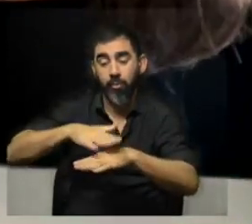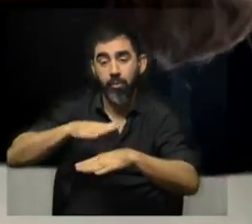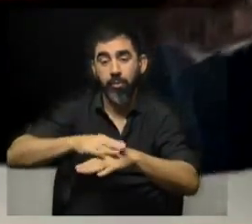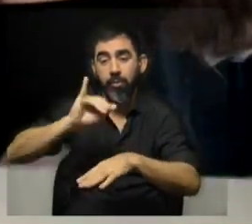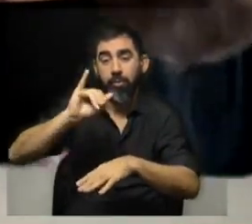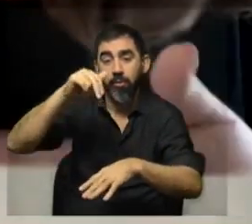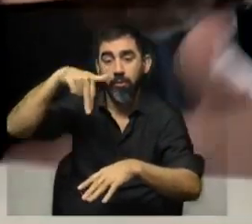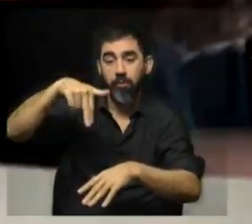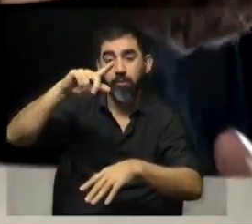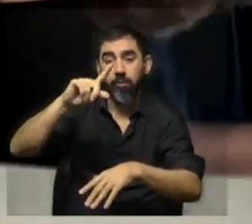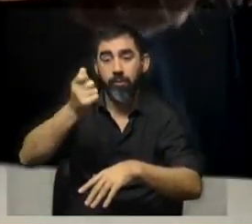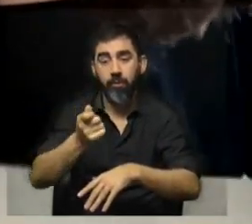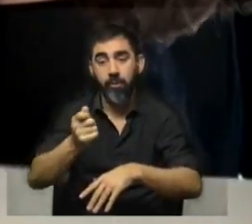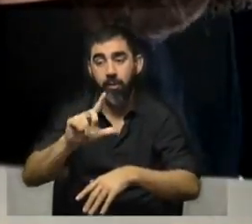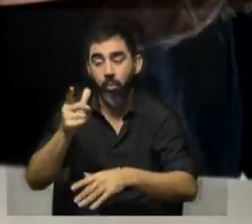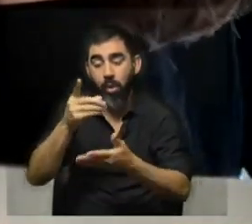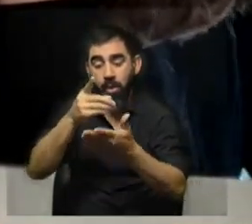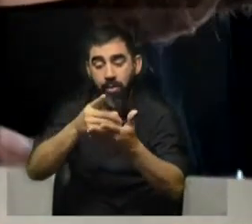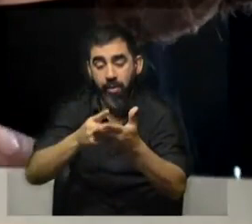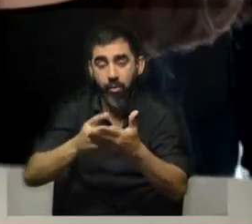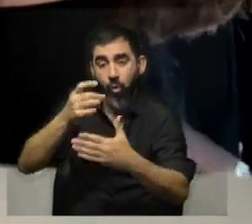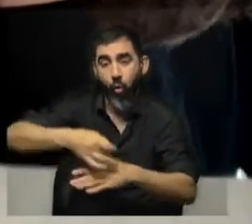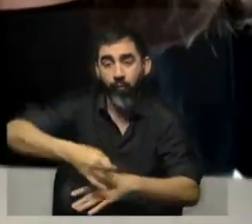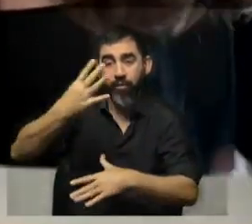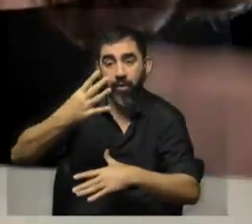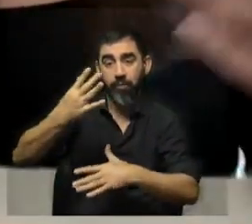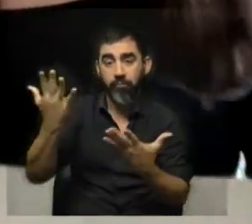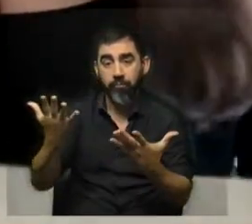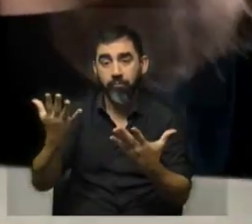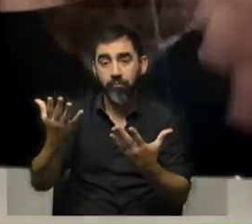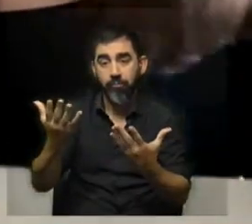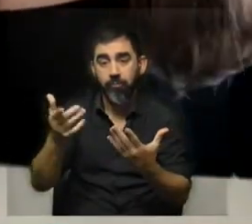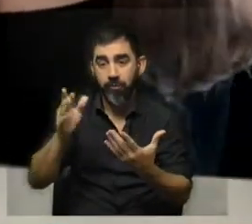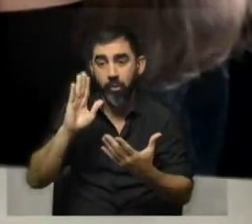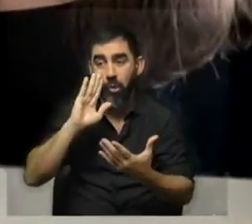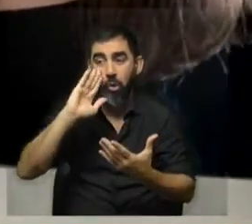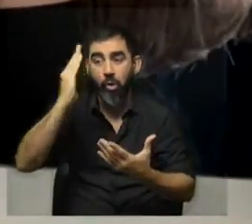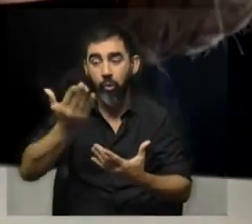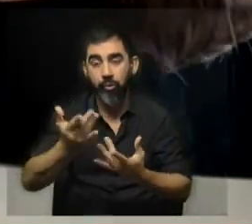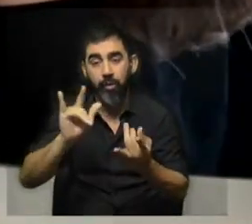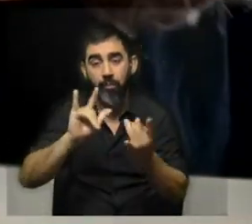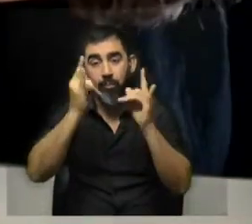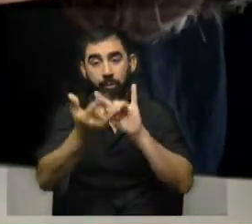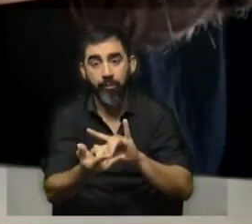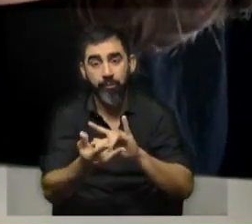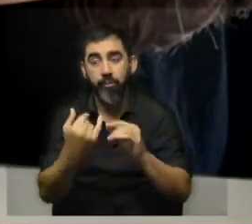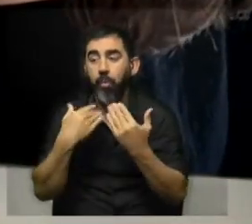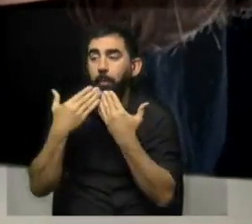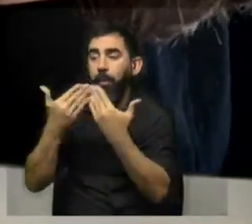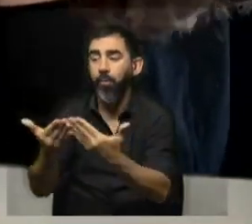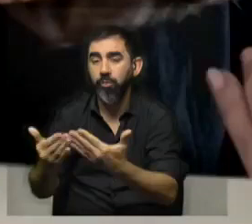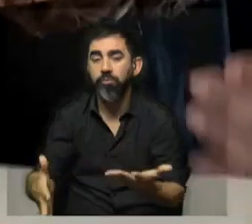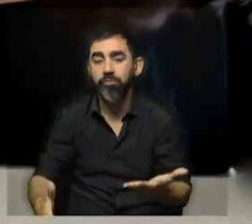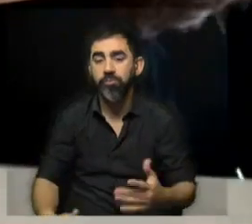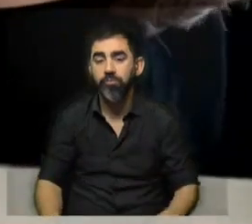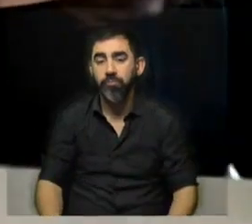y no están produciendo datos oficiales porque es parte de lo que vienen a reconocer al Parlamento cuando a se lo preguntan. Es decir,